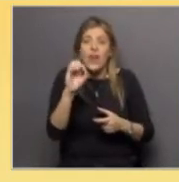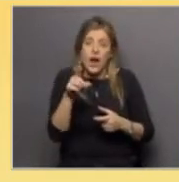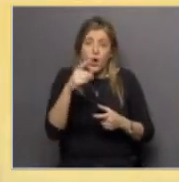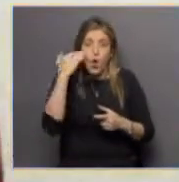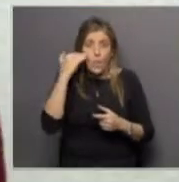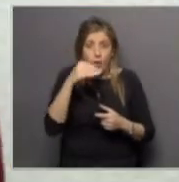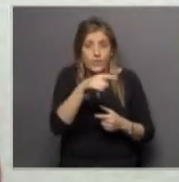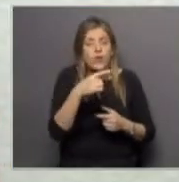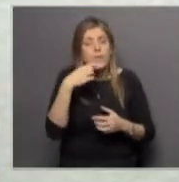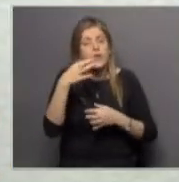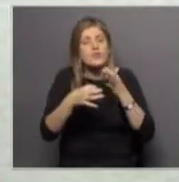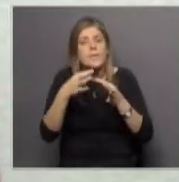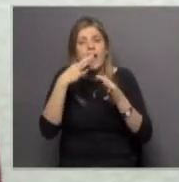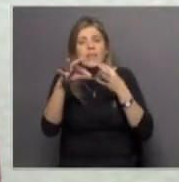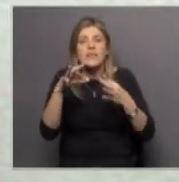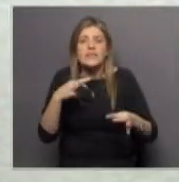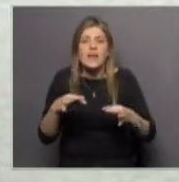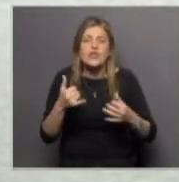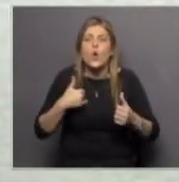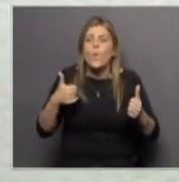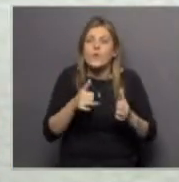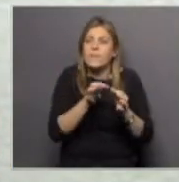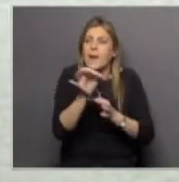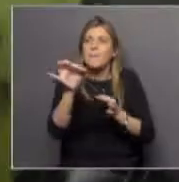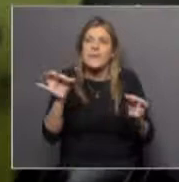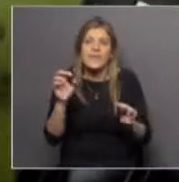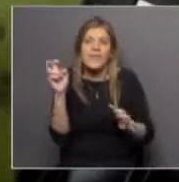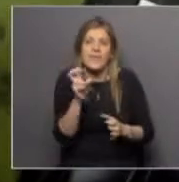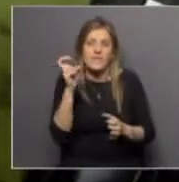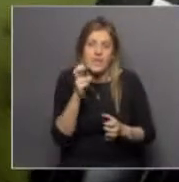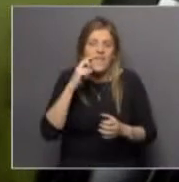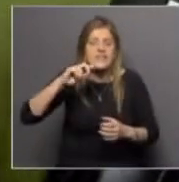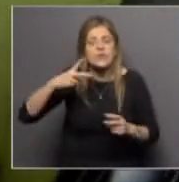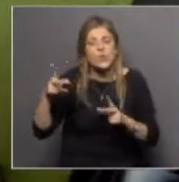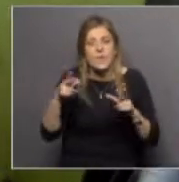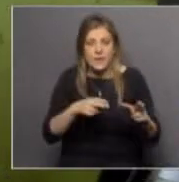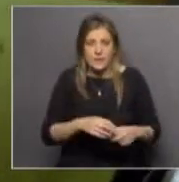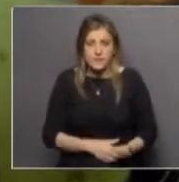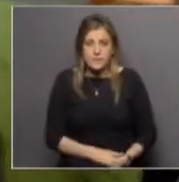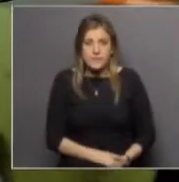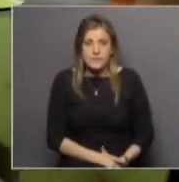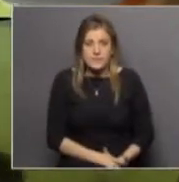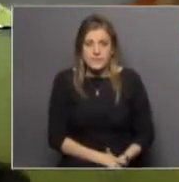que también nos detallan cómo realizan las mediciones Muy bien vemos la segunda parte entonces Lo vemos